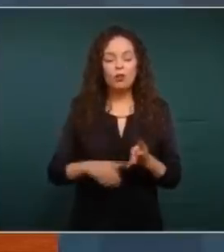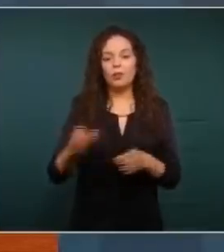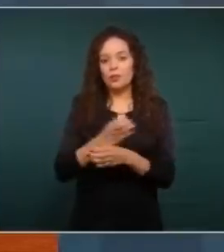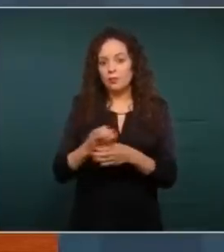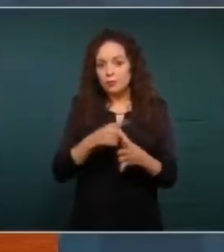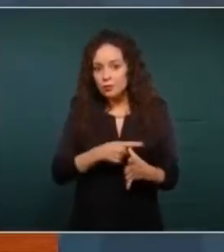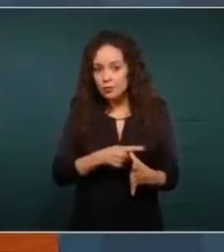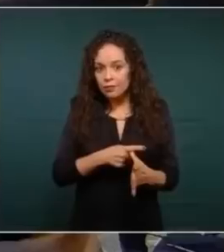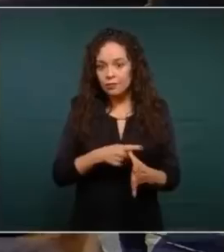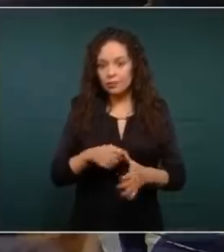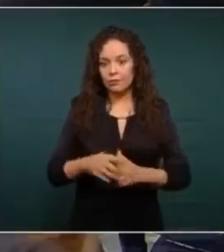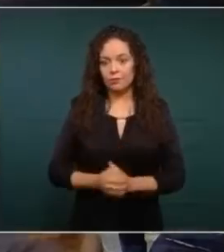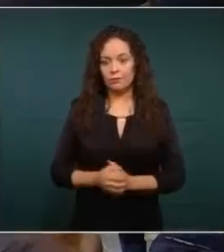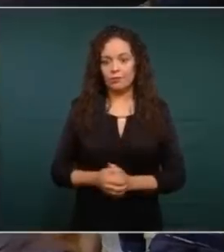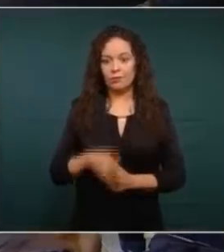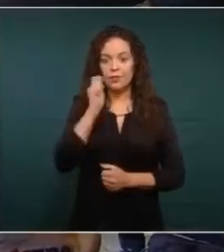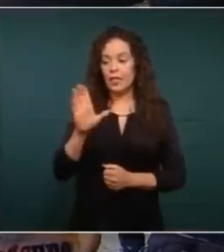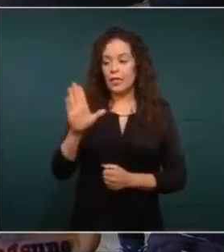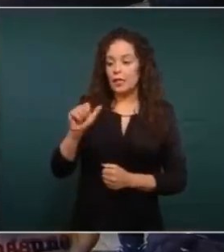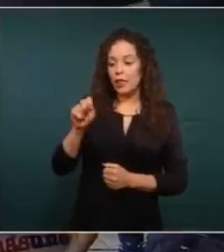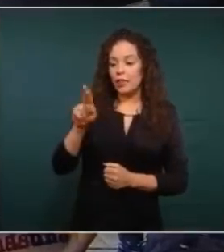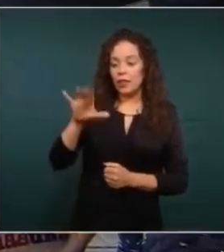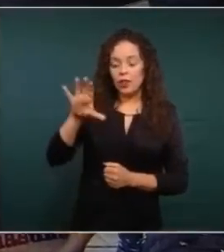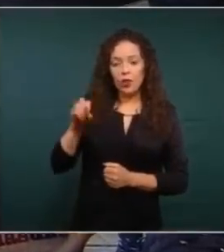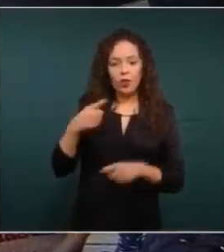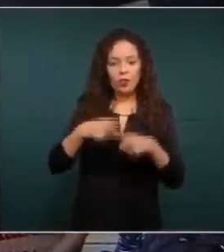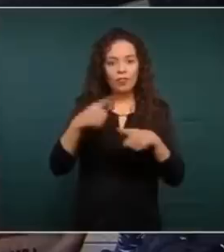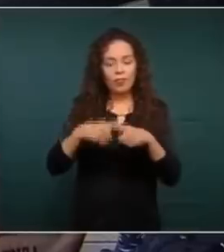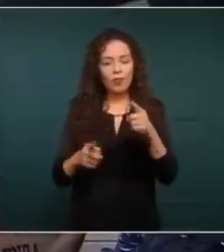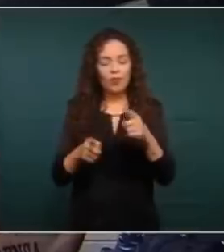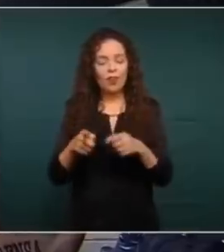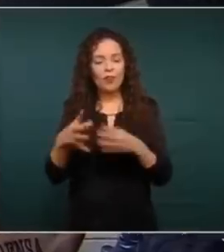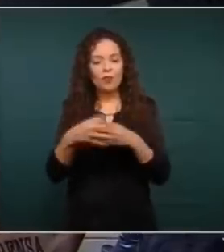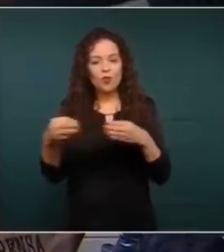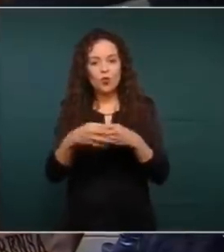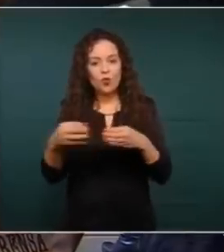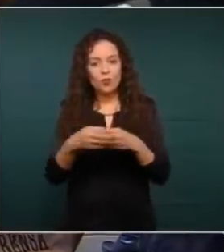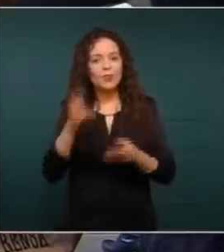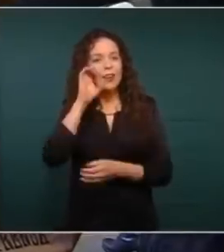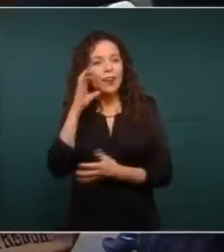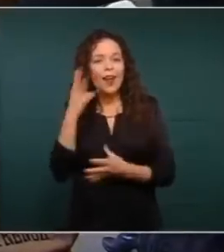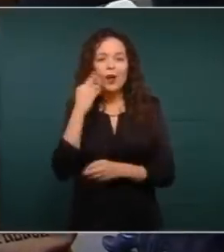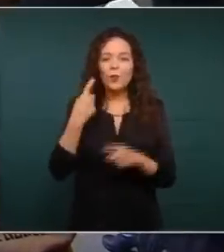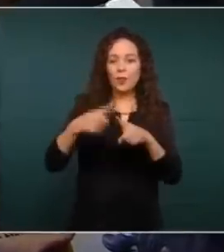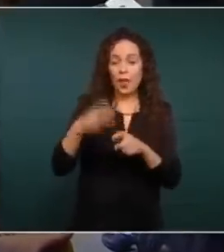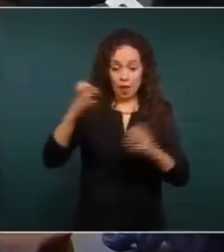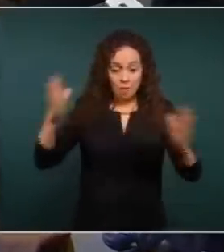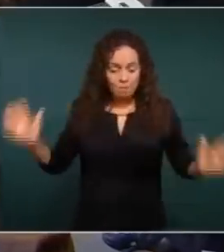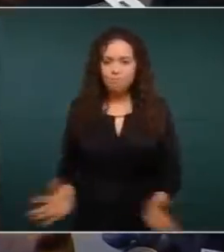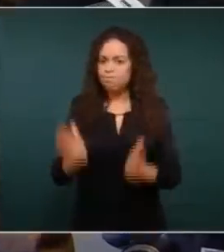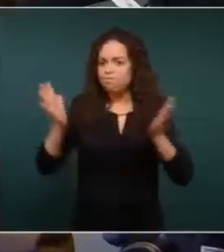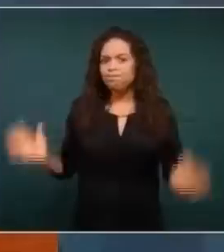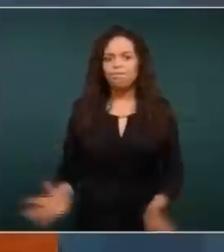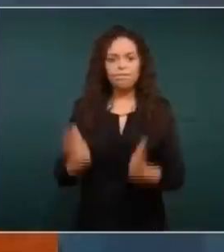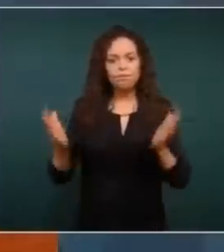y cítricos. estamos impulsando todo lo que